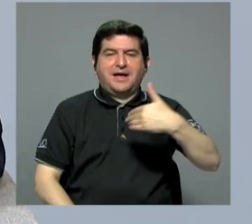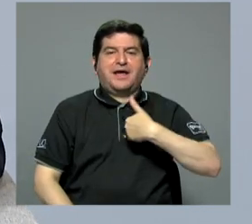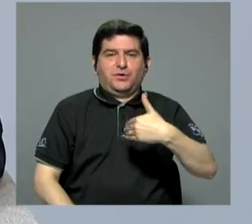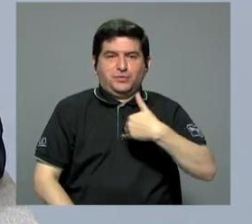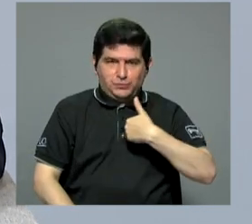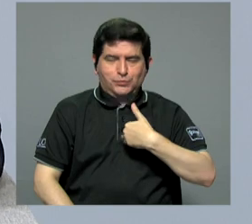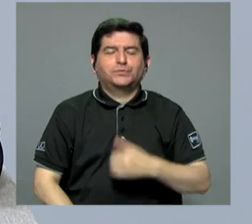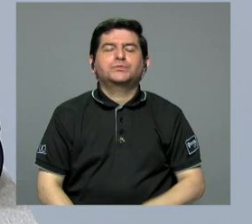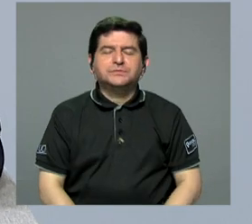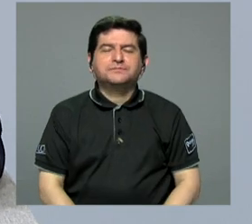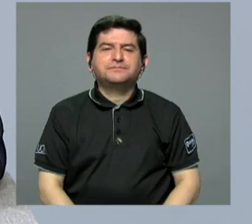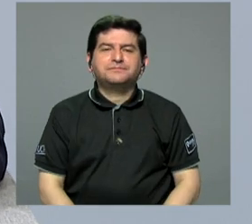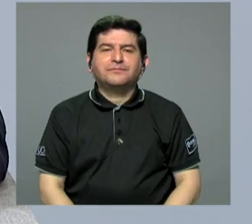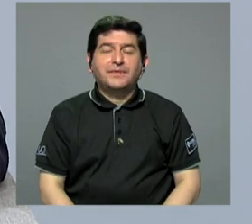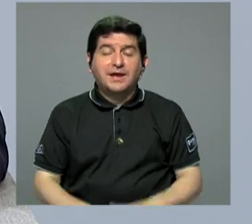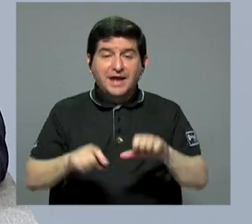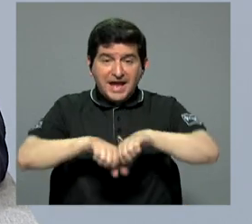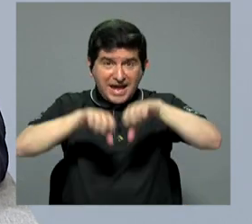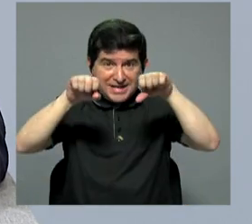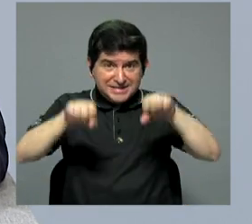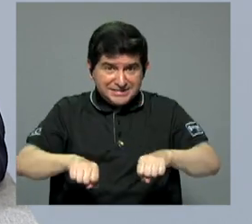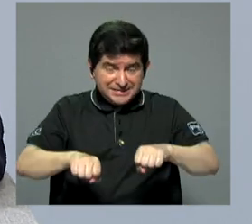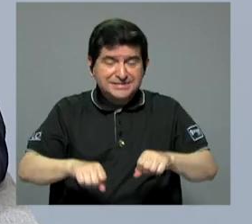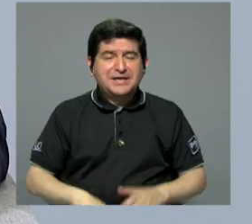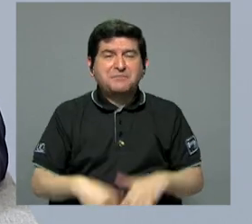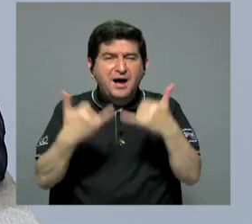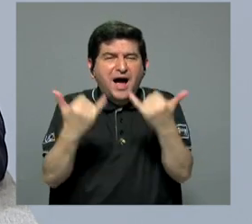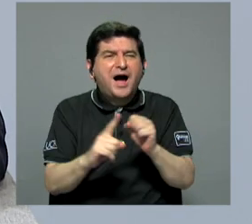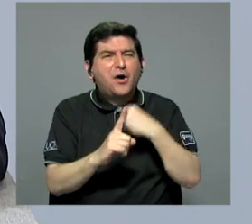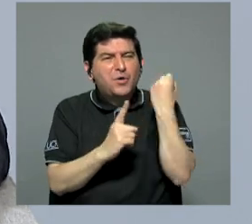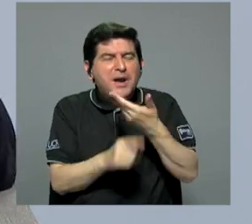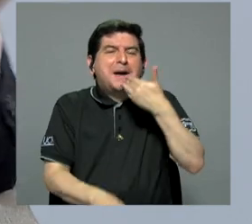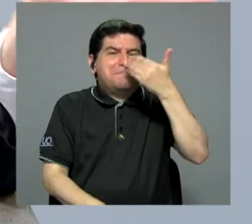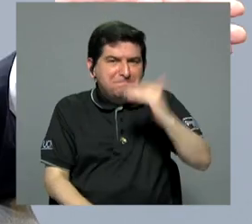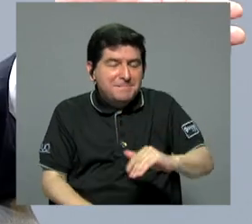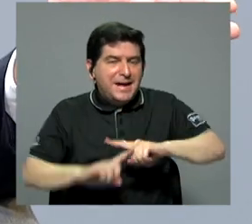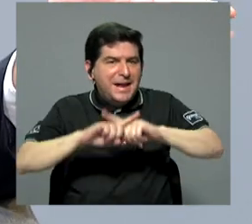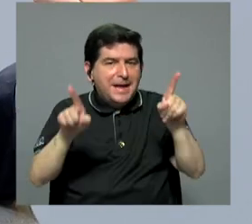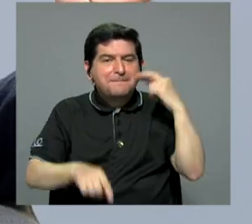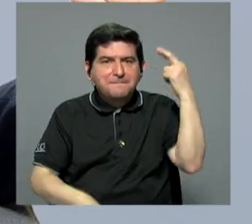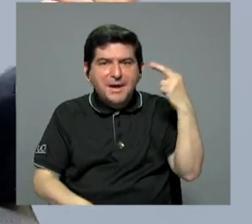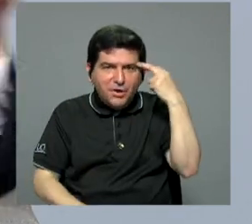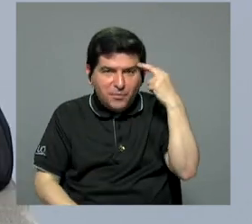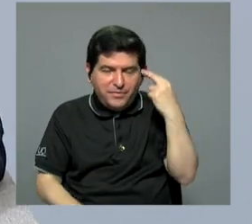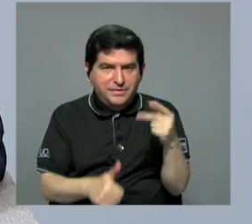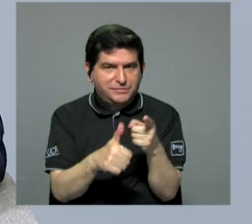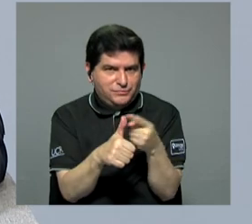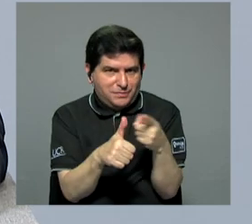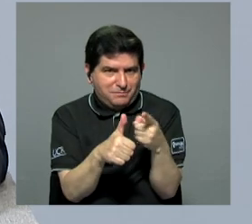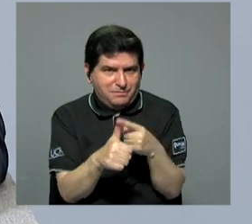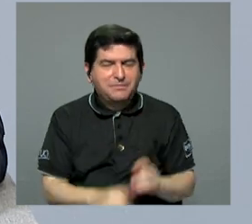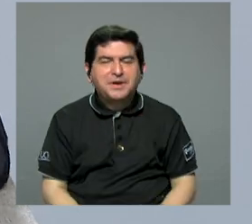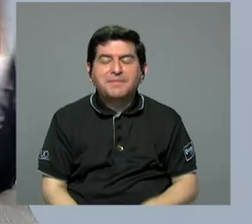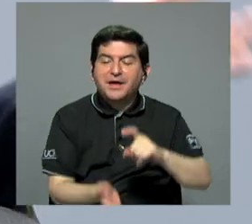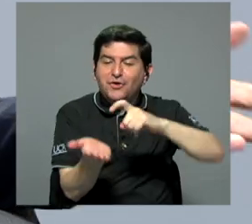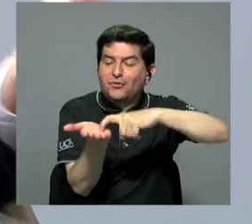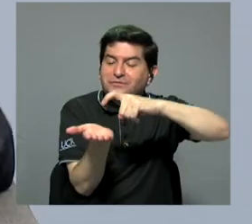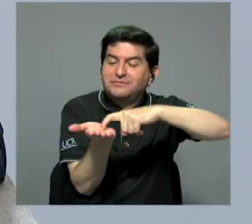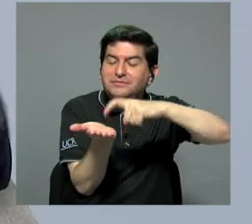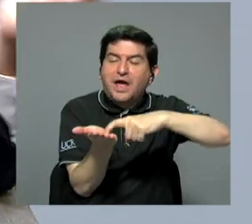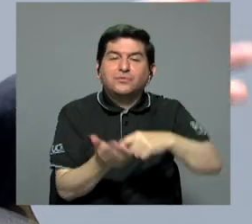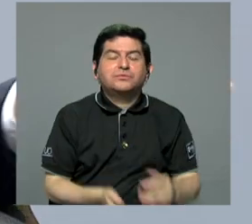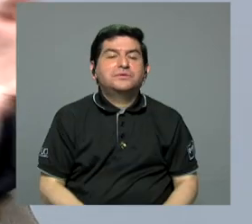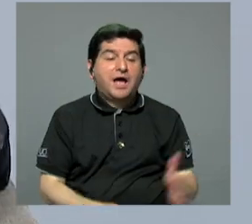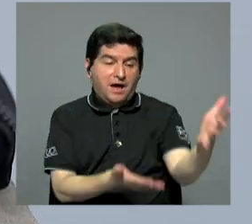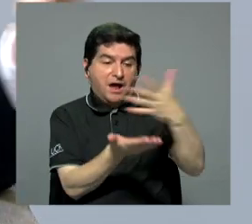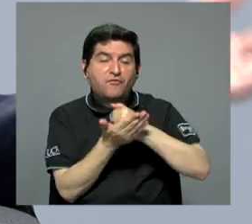este momento está en condiciones malas, pero por razones. Primero que nada, aspectos de deuda que hay